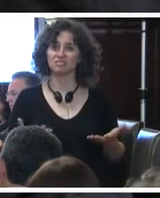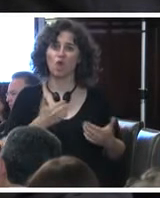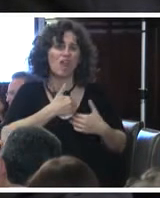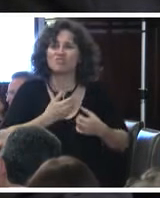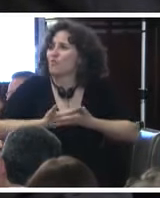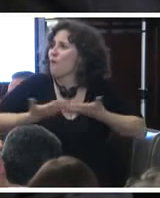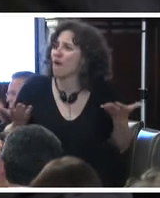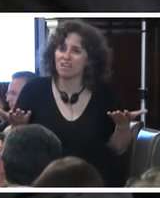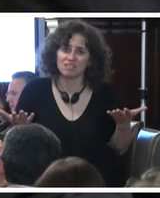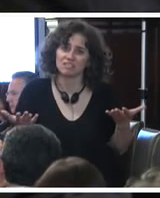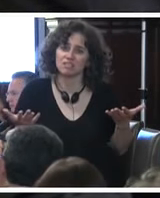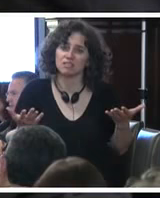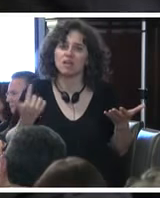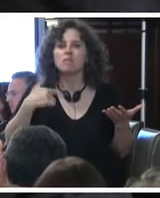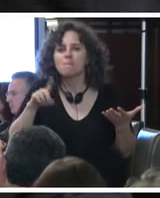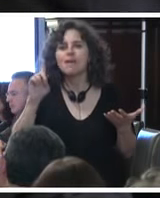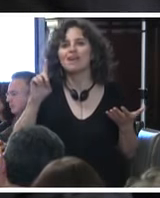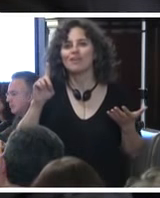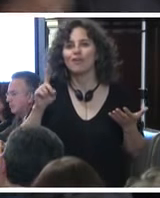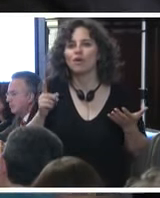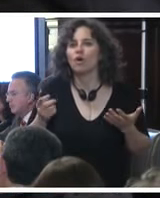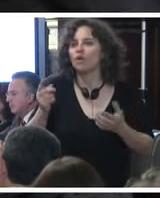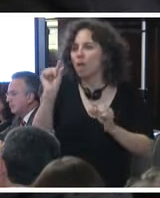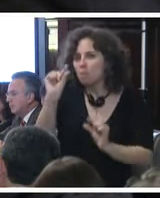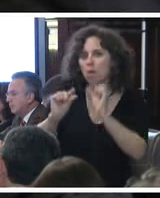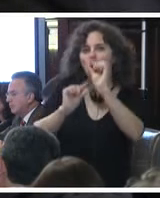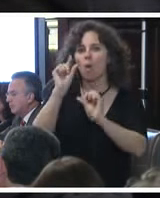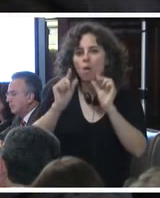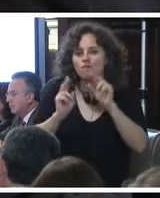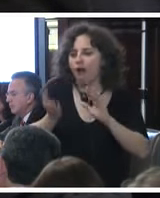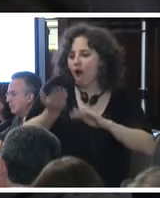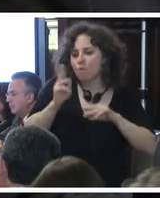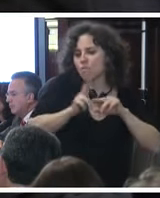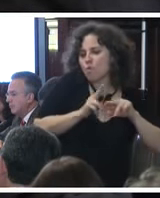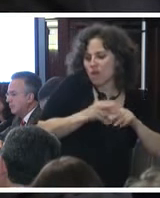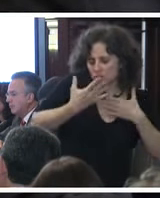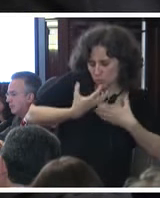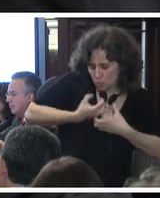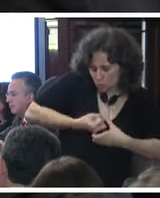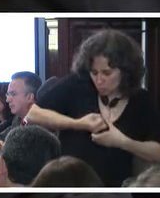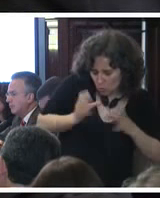Pero sí, nos están matando poco a poco y no podemos